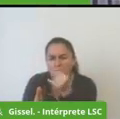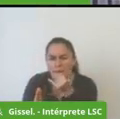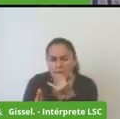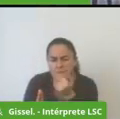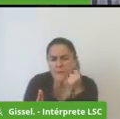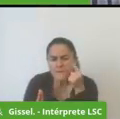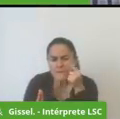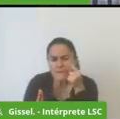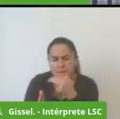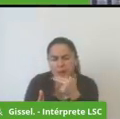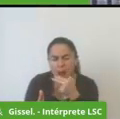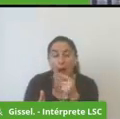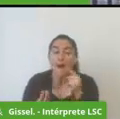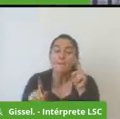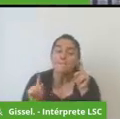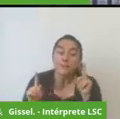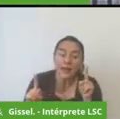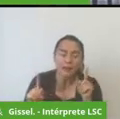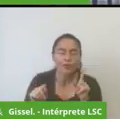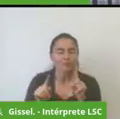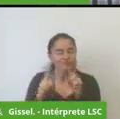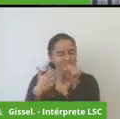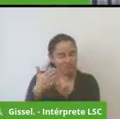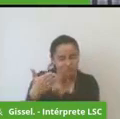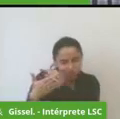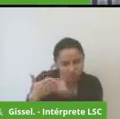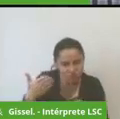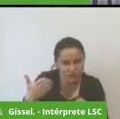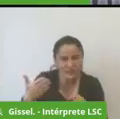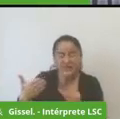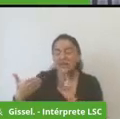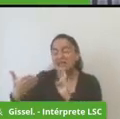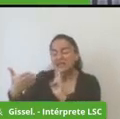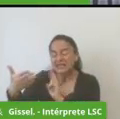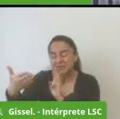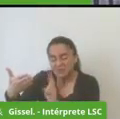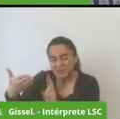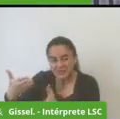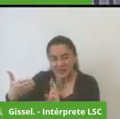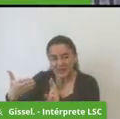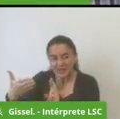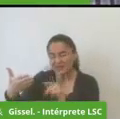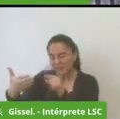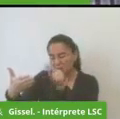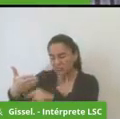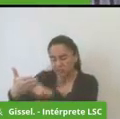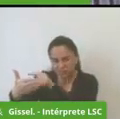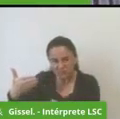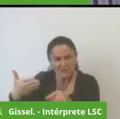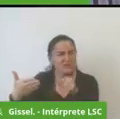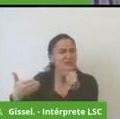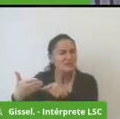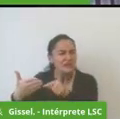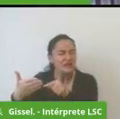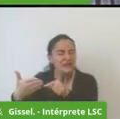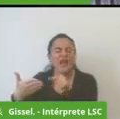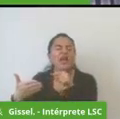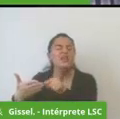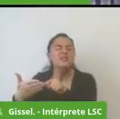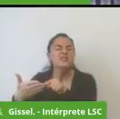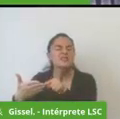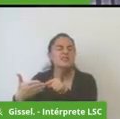las impugnaciones que hacen referencia a los resultados electorales éstas deberán ser remitidas